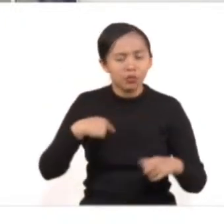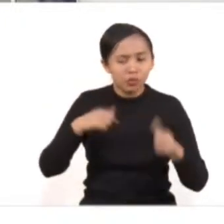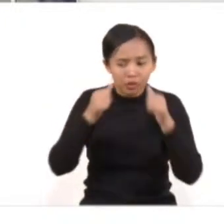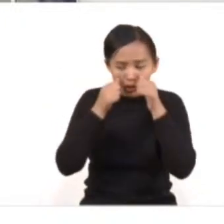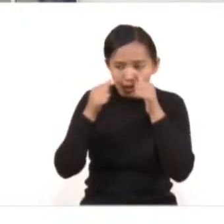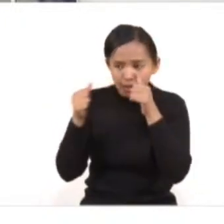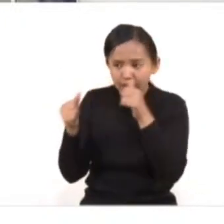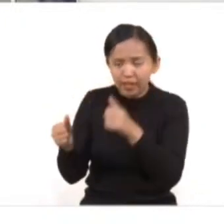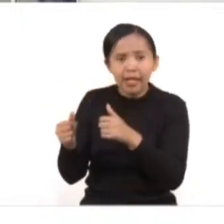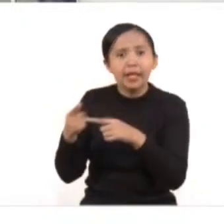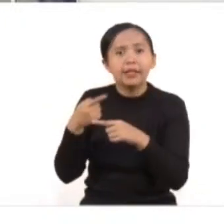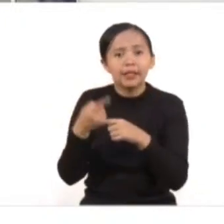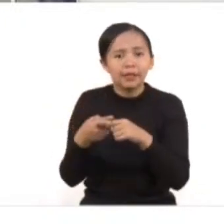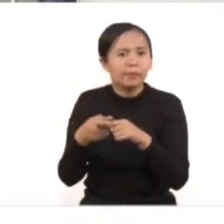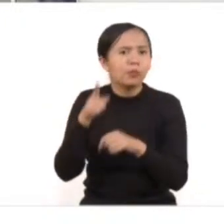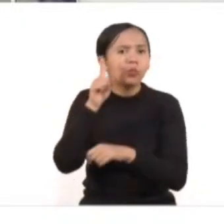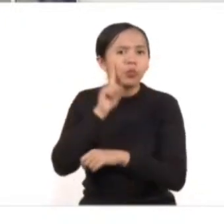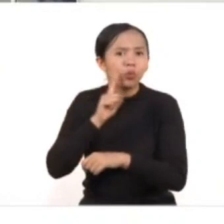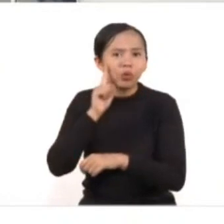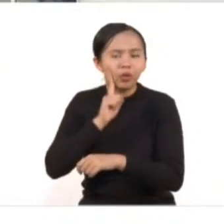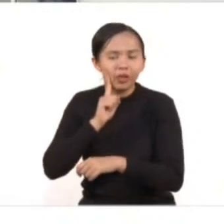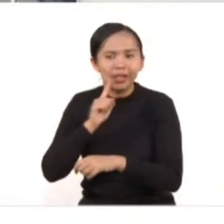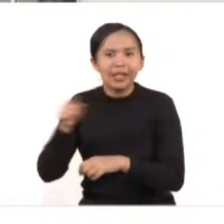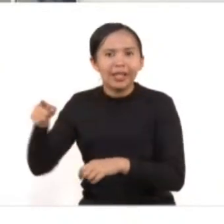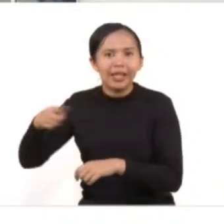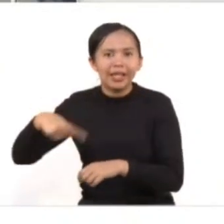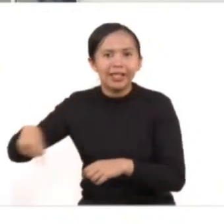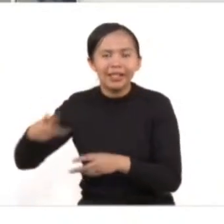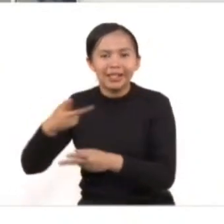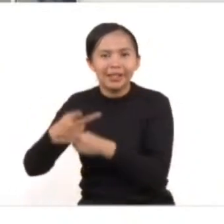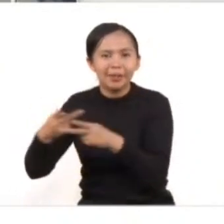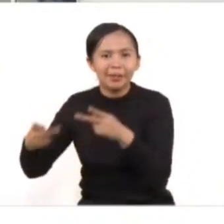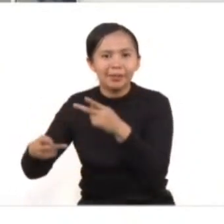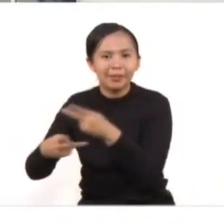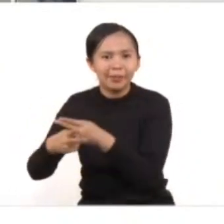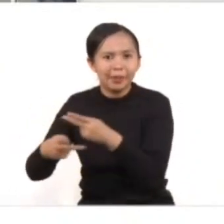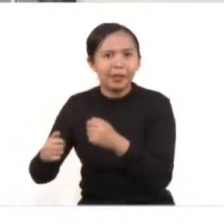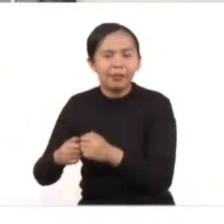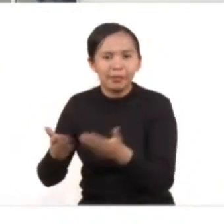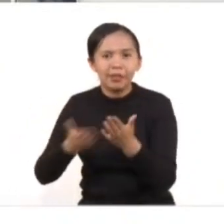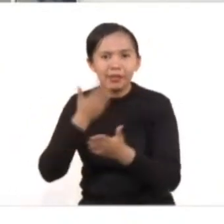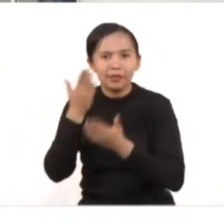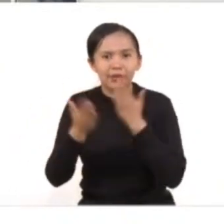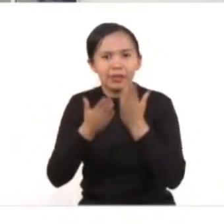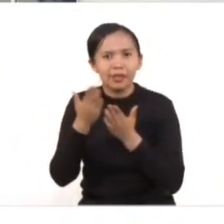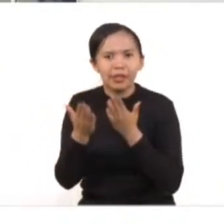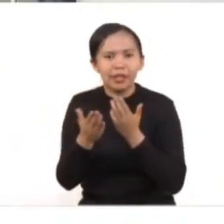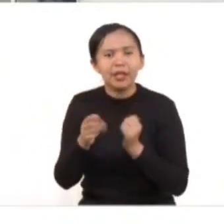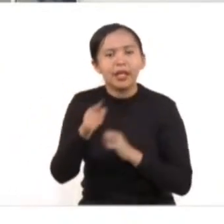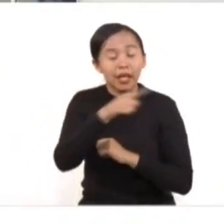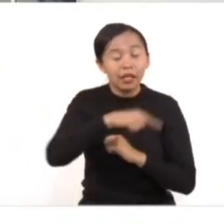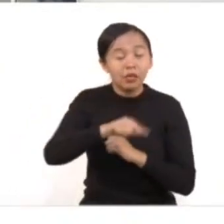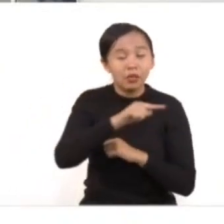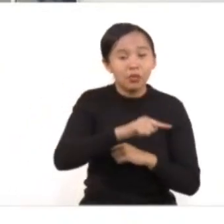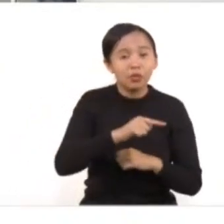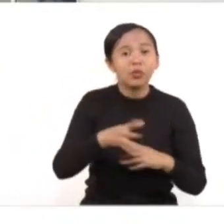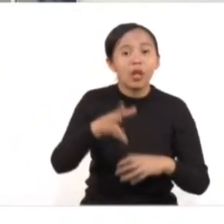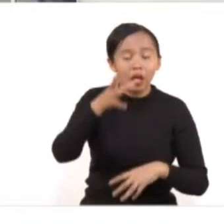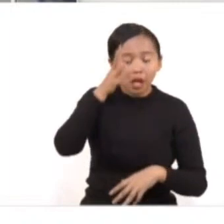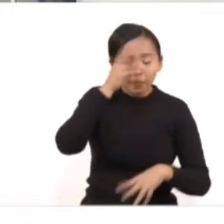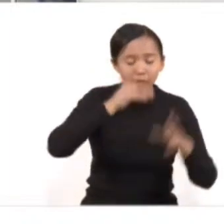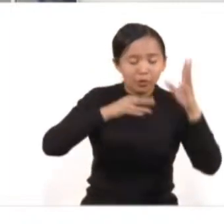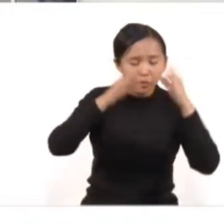a todas las mujeres estudiantes de nivel medio y superior que se cuenta con personal especializado y